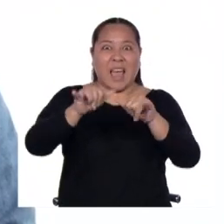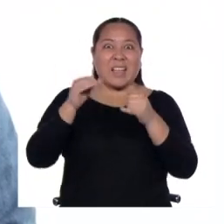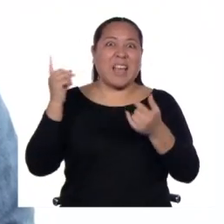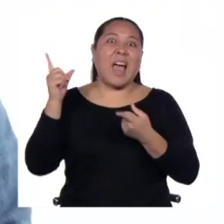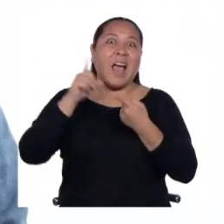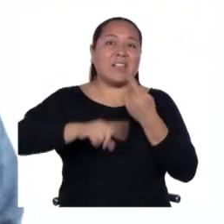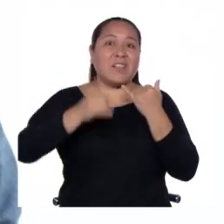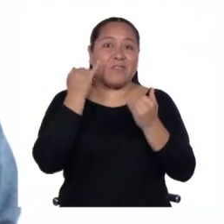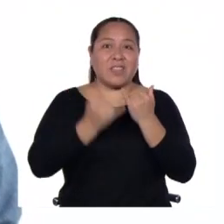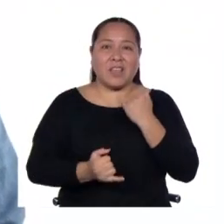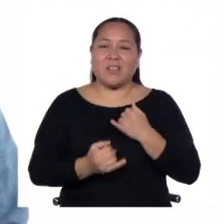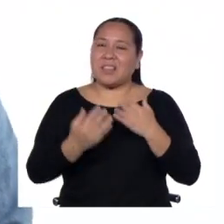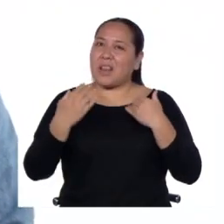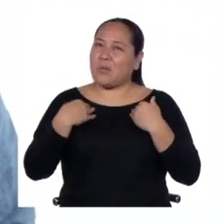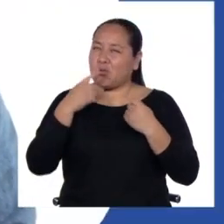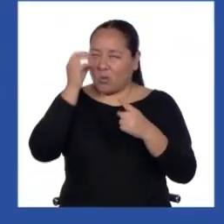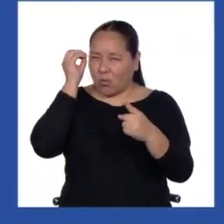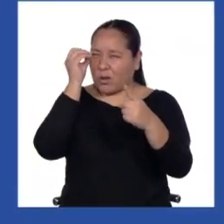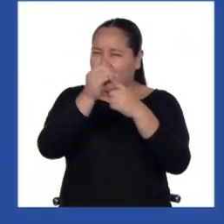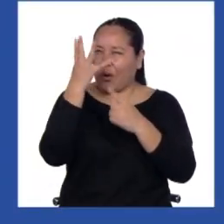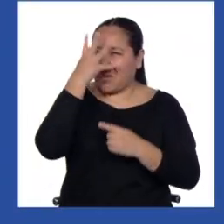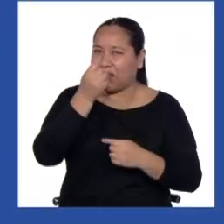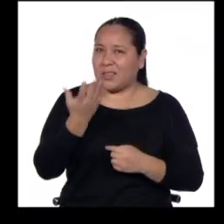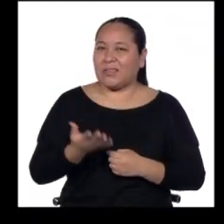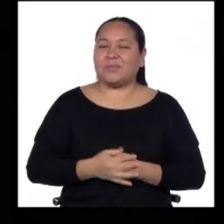final, porque tenemos un lindo reto para ustedes.